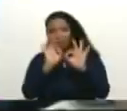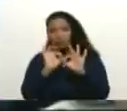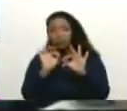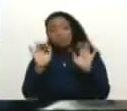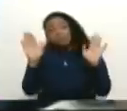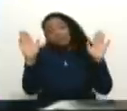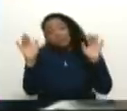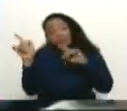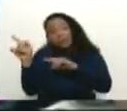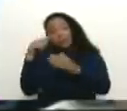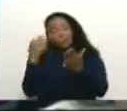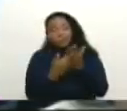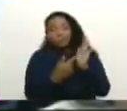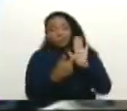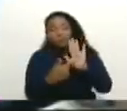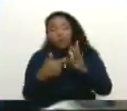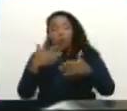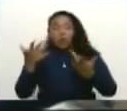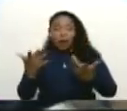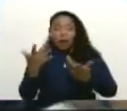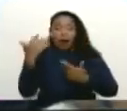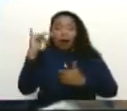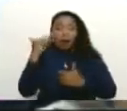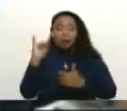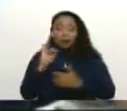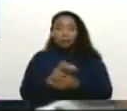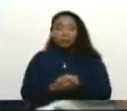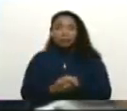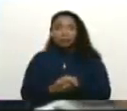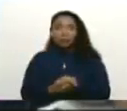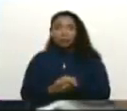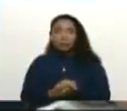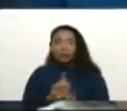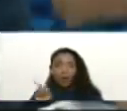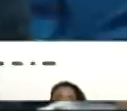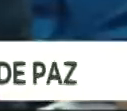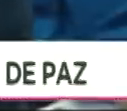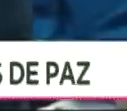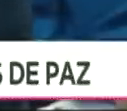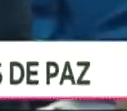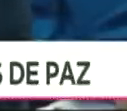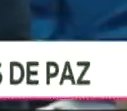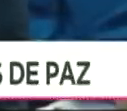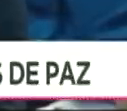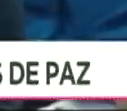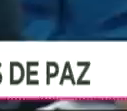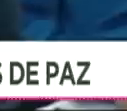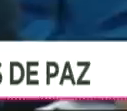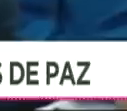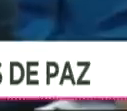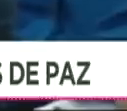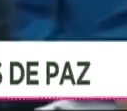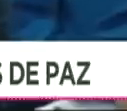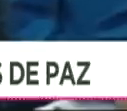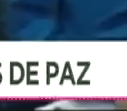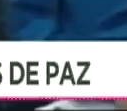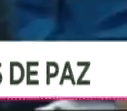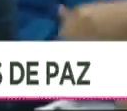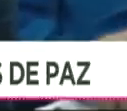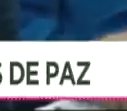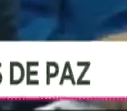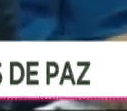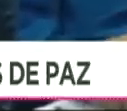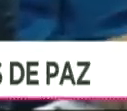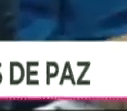una demostración de la ambivalencia que han demostrado estos sectores de Estados Unidos y de